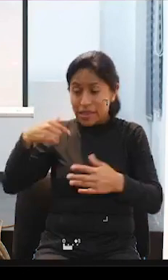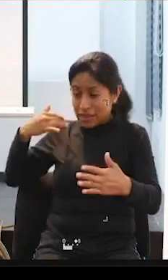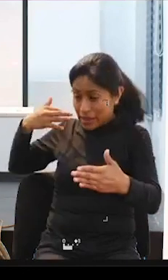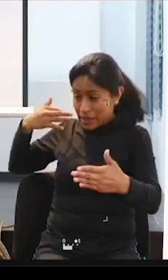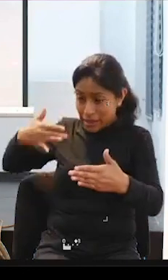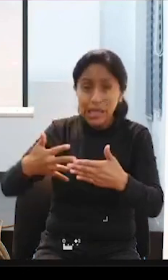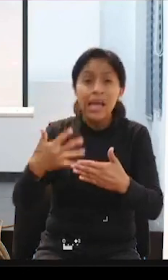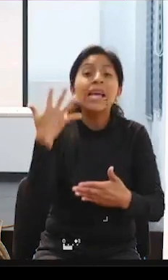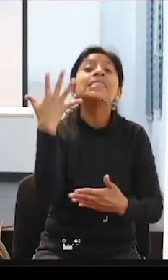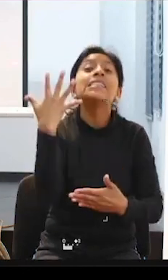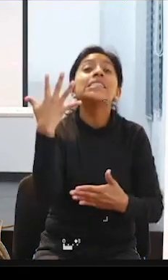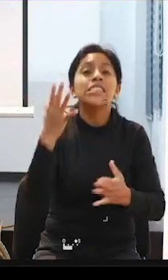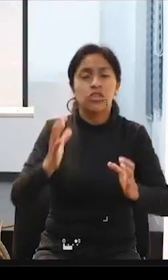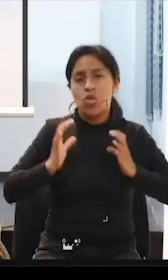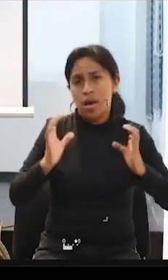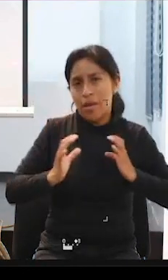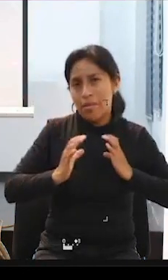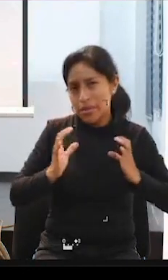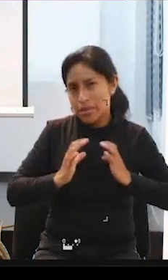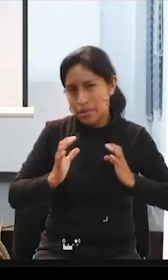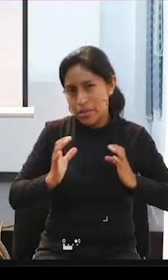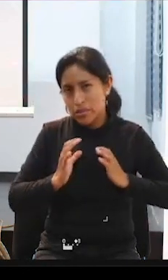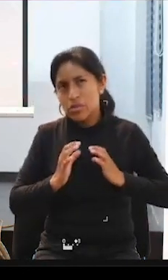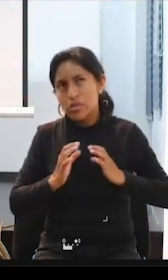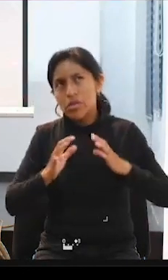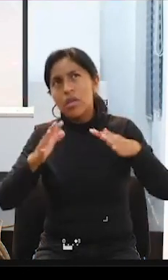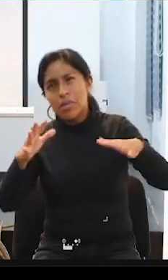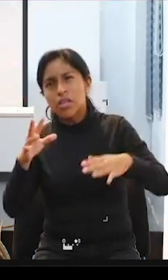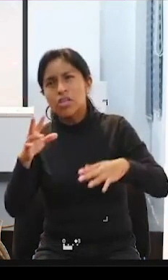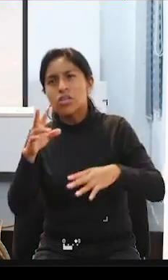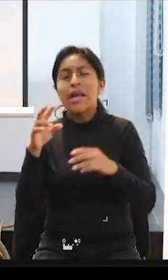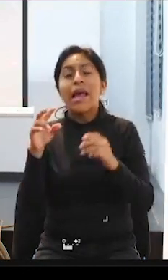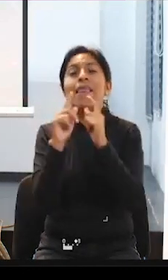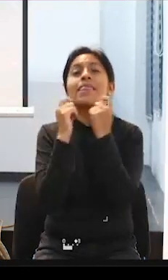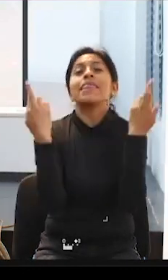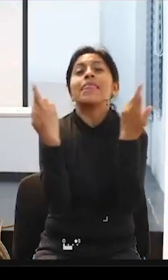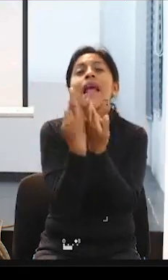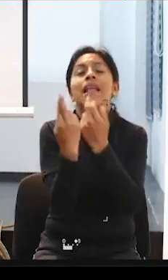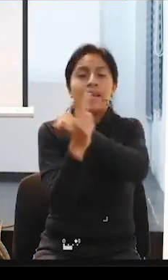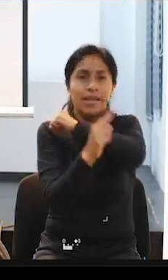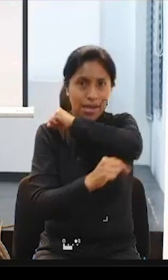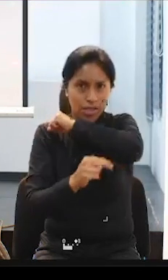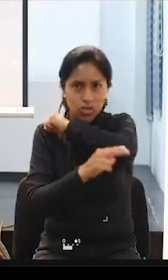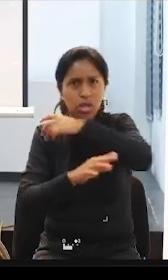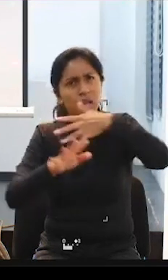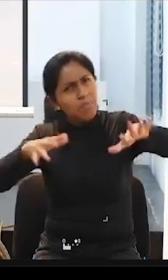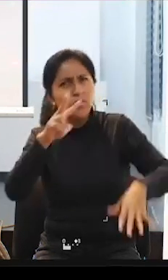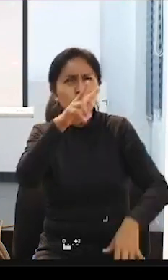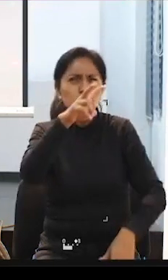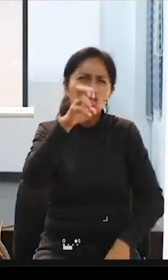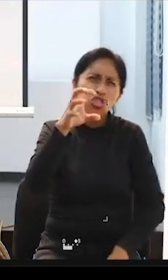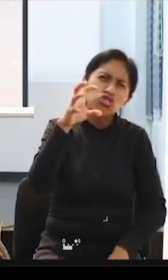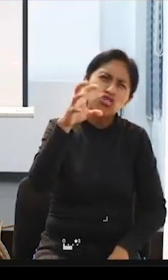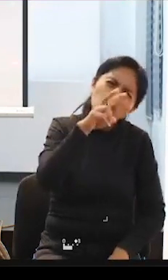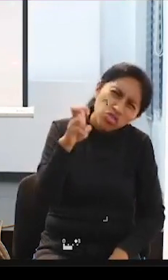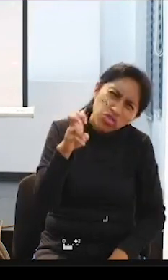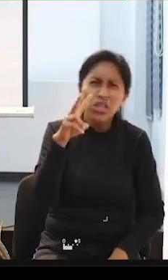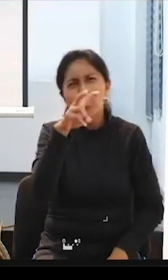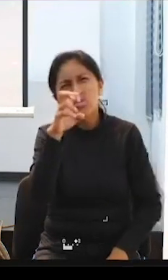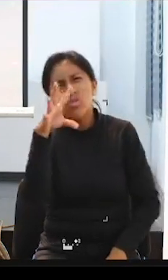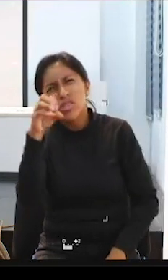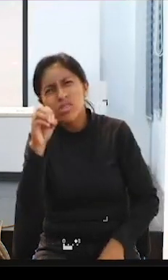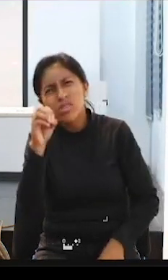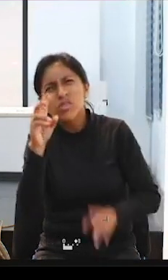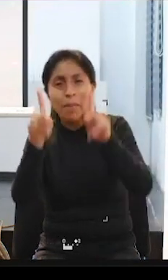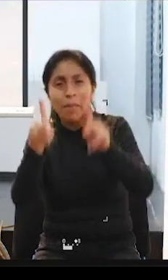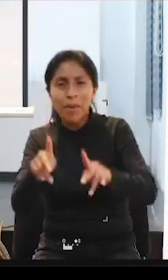y más o menos como 200 o 250 personas con discapacidad han conocido lo que es este programa de vida